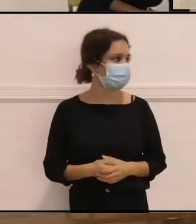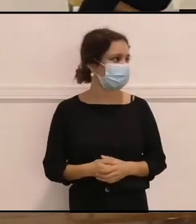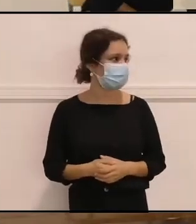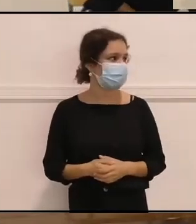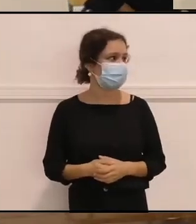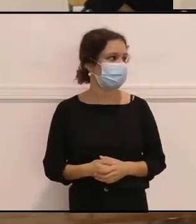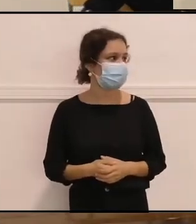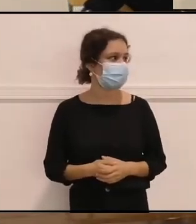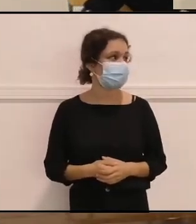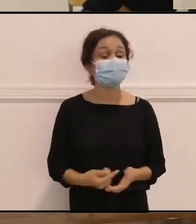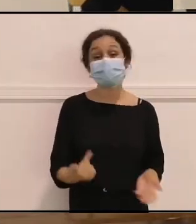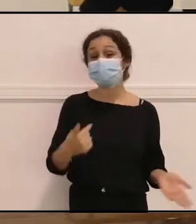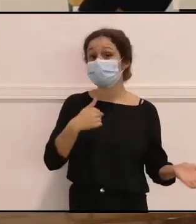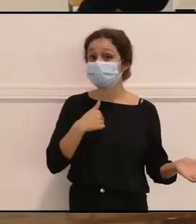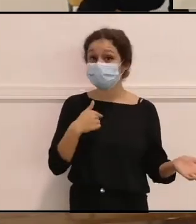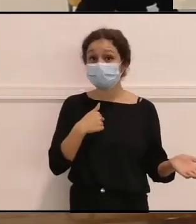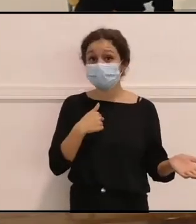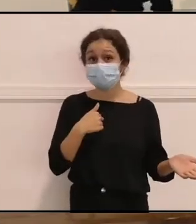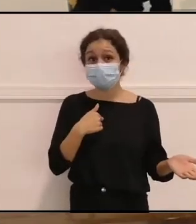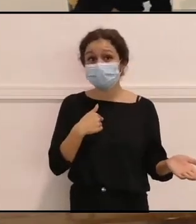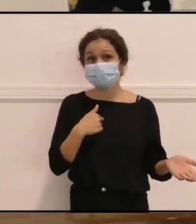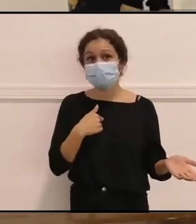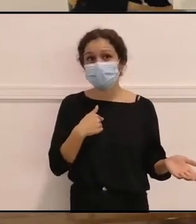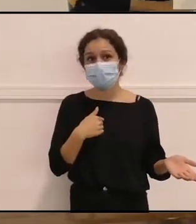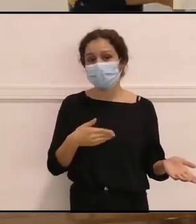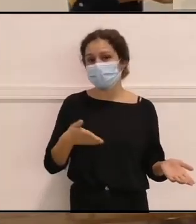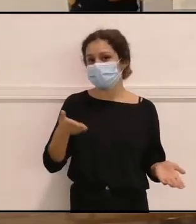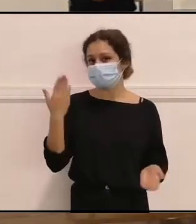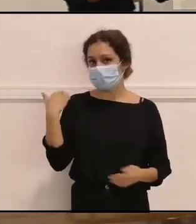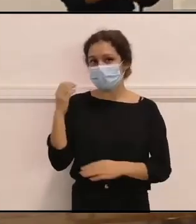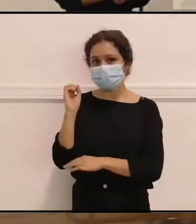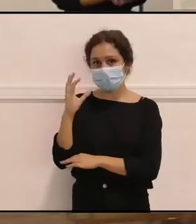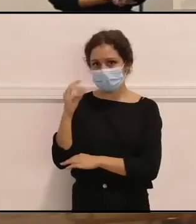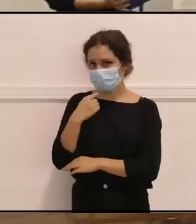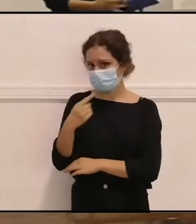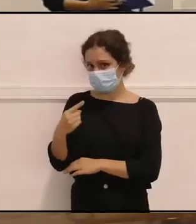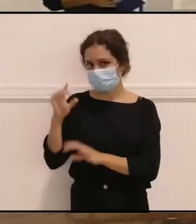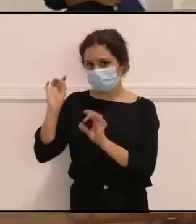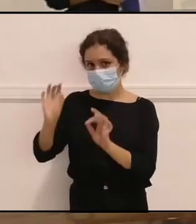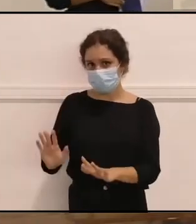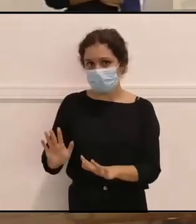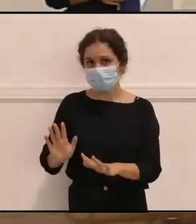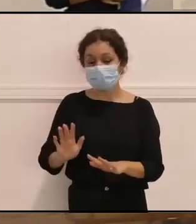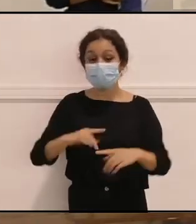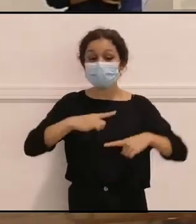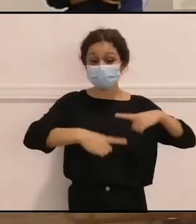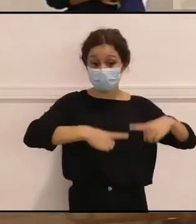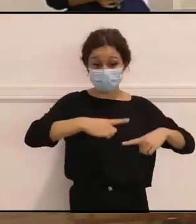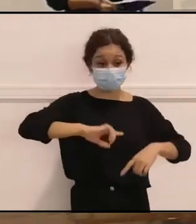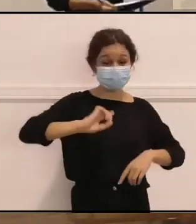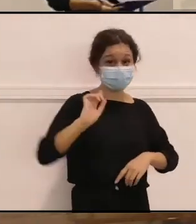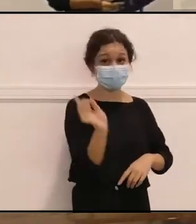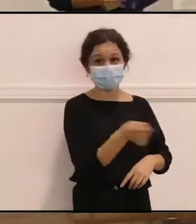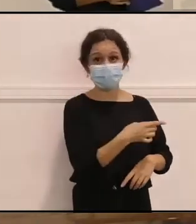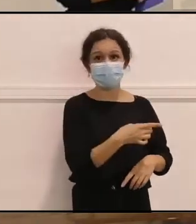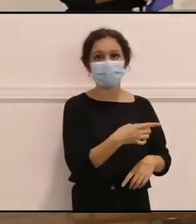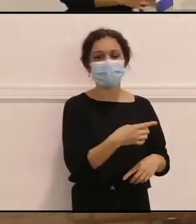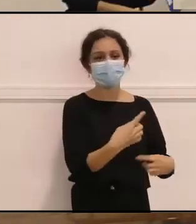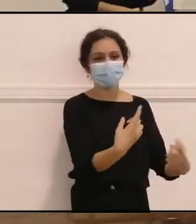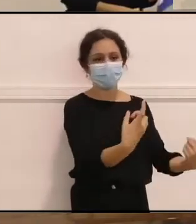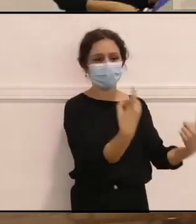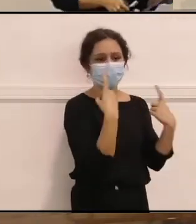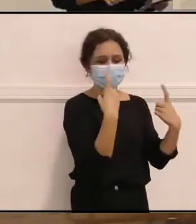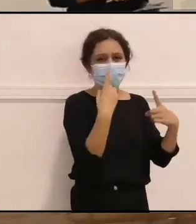Pues, a mí, como dije en la charla de antes, toda mi familia, como que ha sido una educación